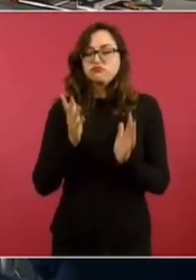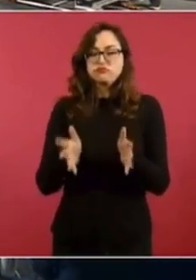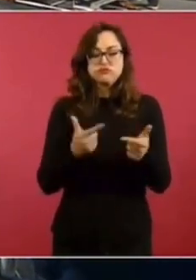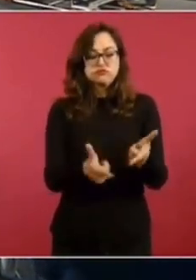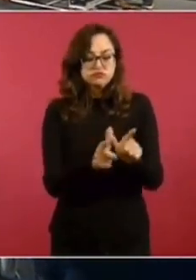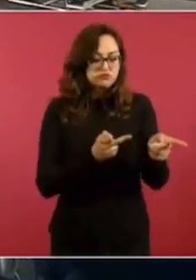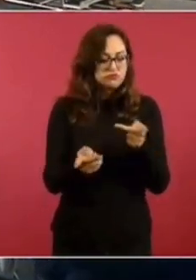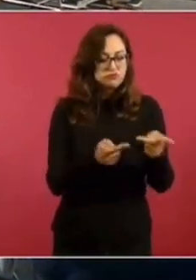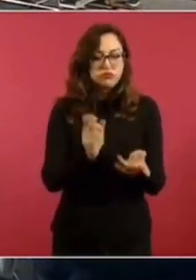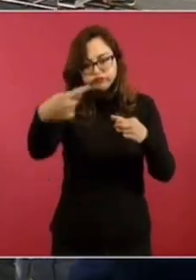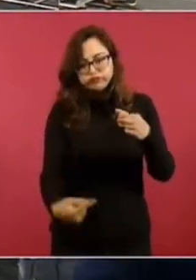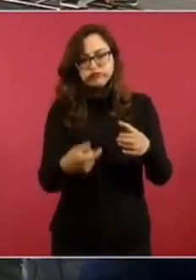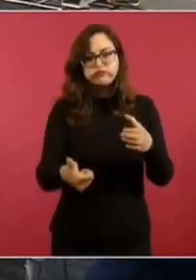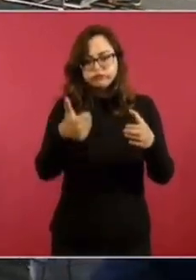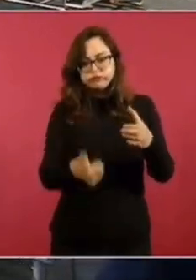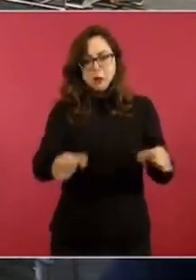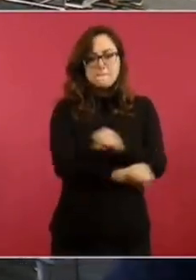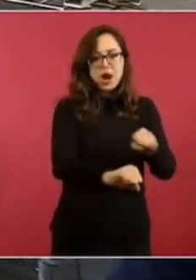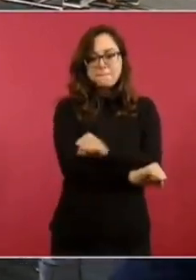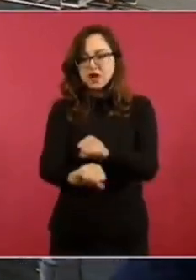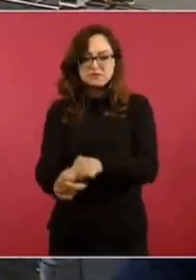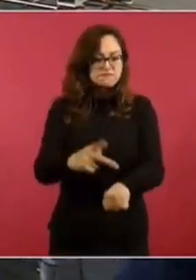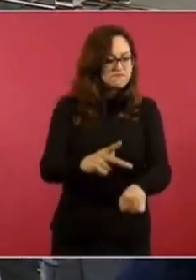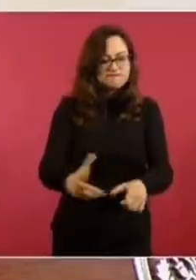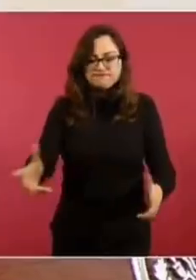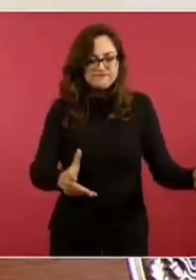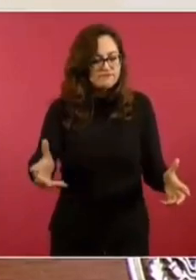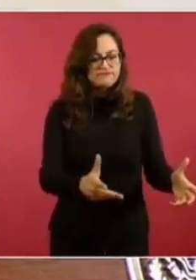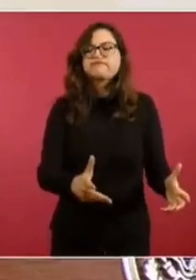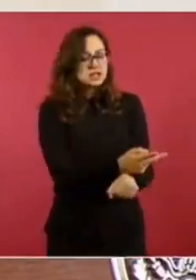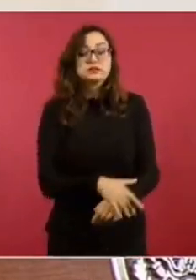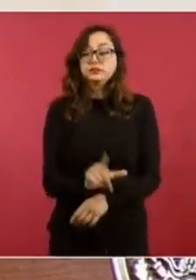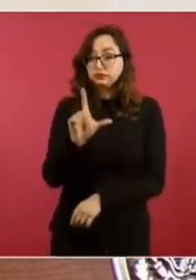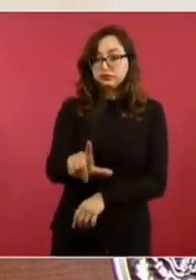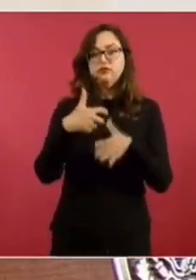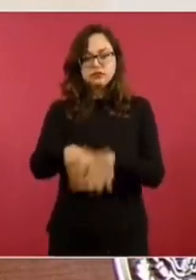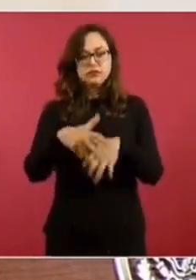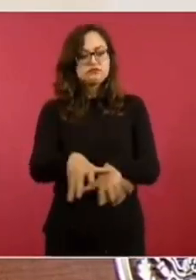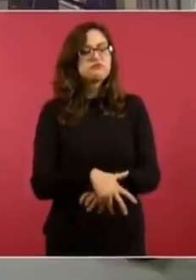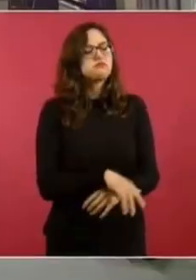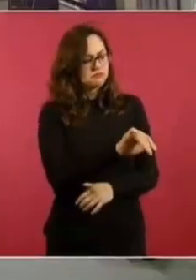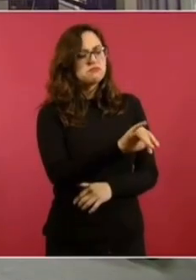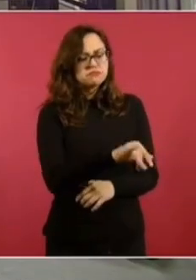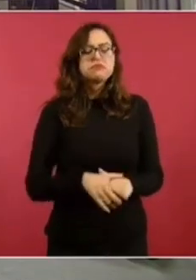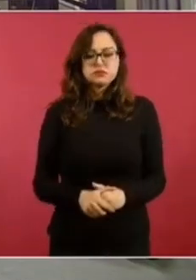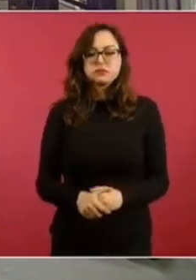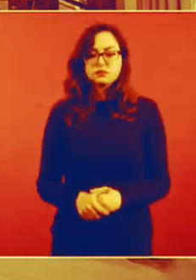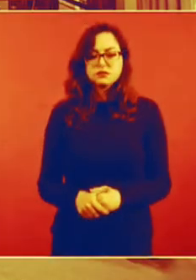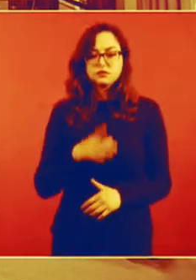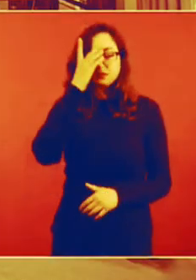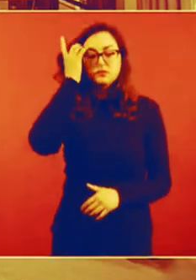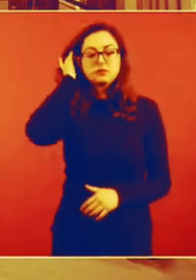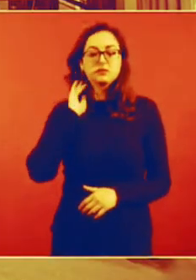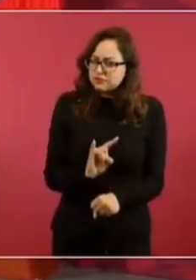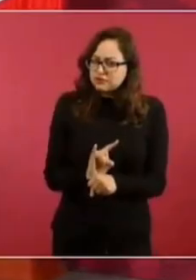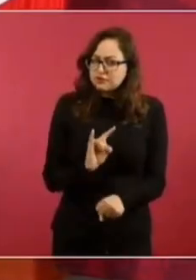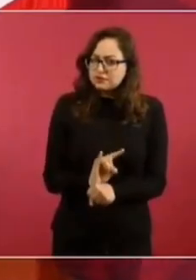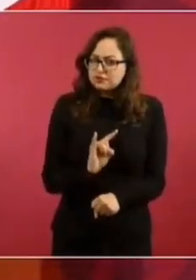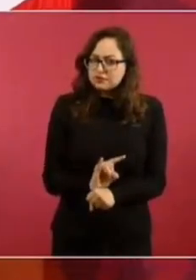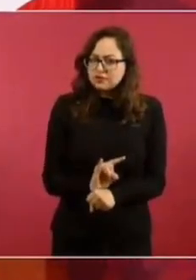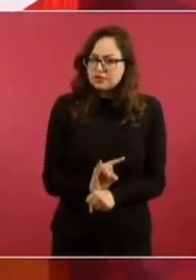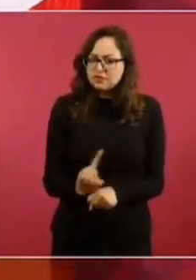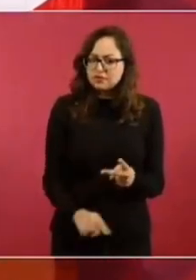con bombas molotov y con piedras. ¿Qué es eso? Y luego supuestas feministas